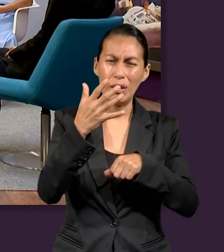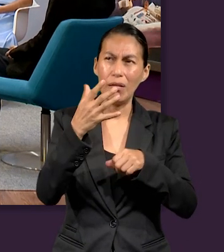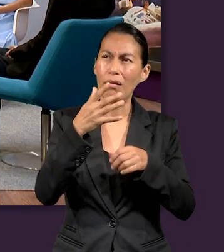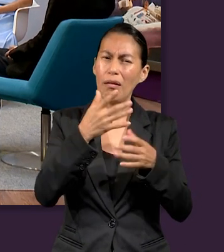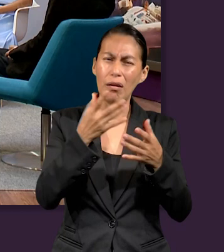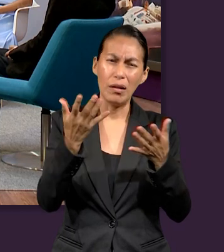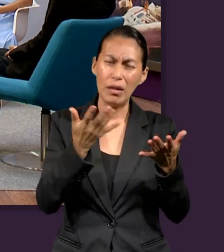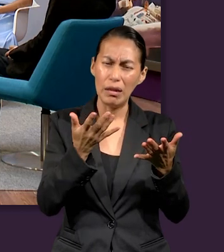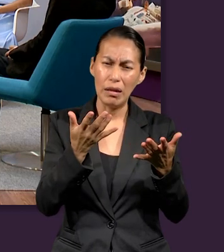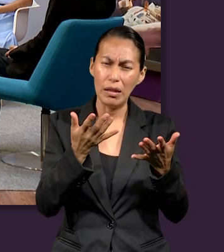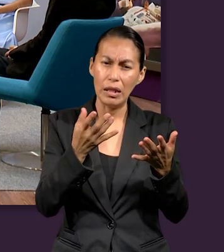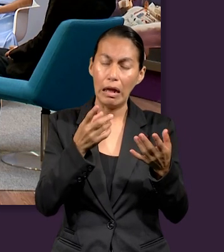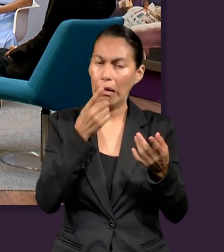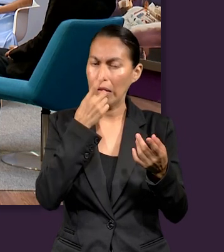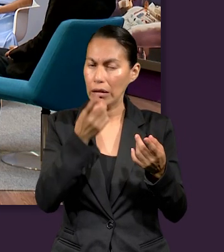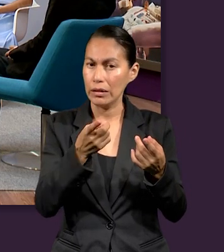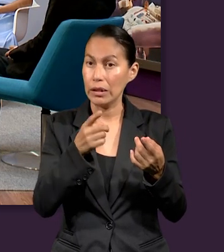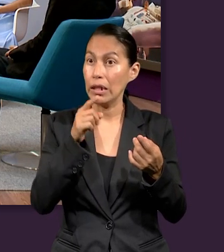Apocalipsis capítulo número 5.